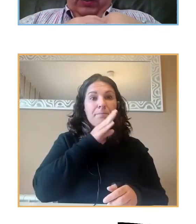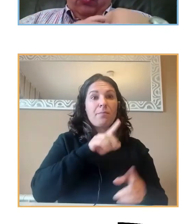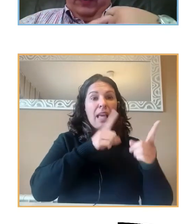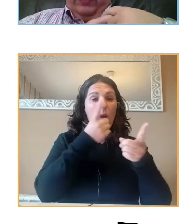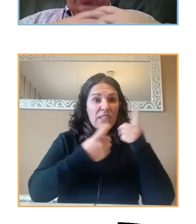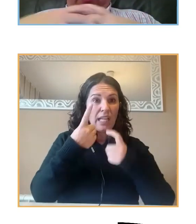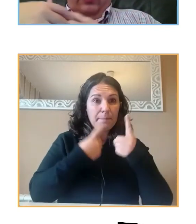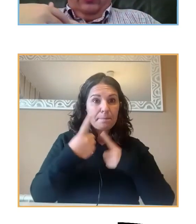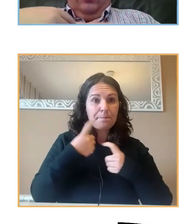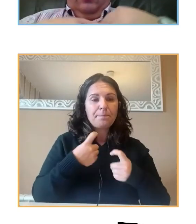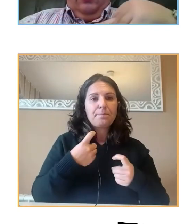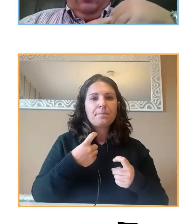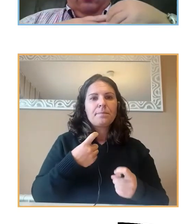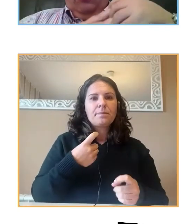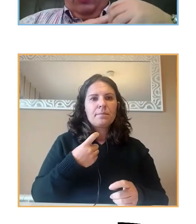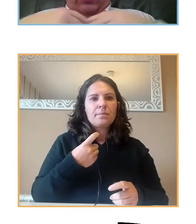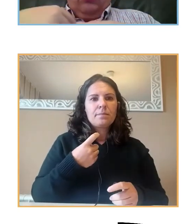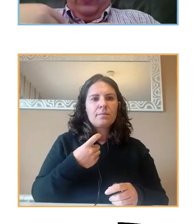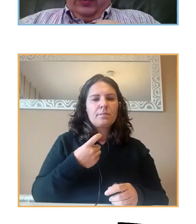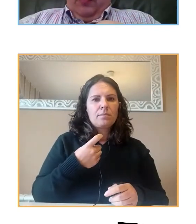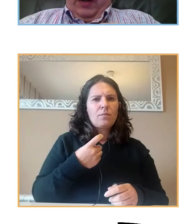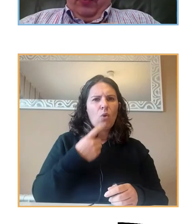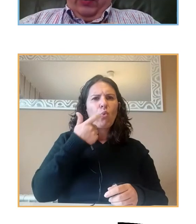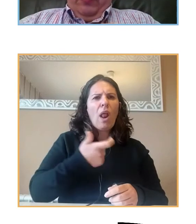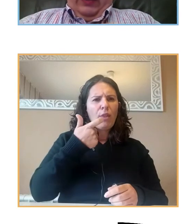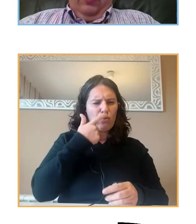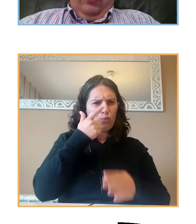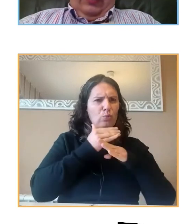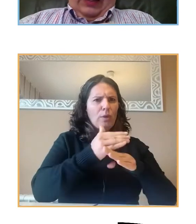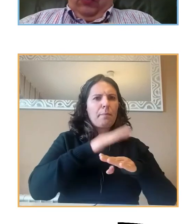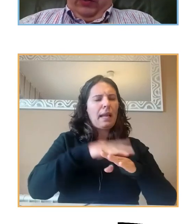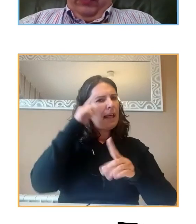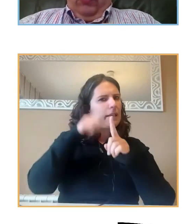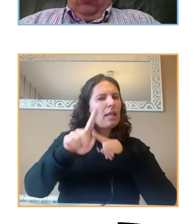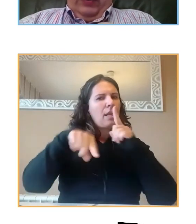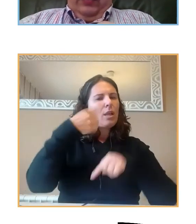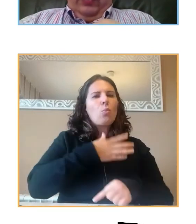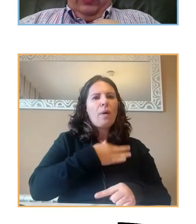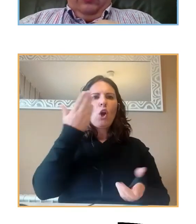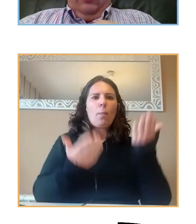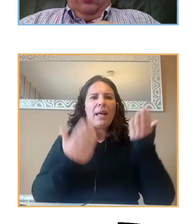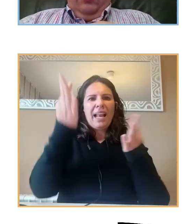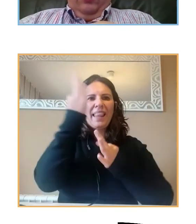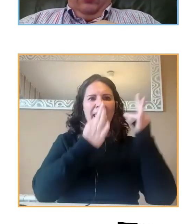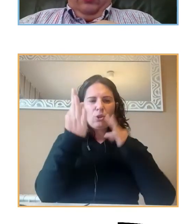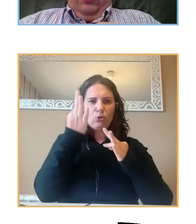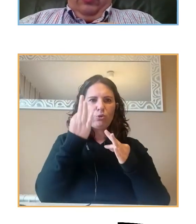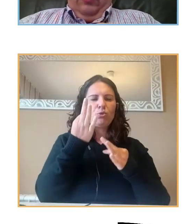una duración suficiente como para poder comparar datos recogidos durante la